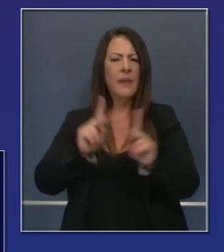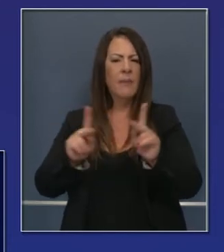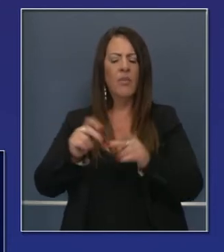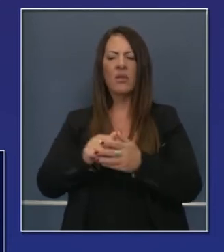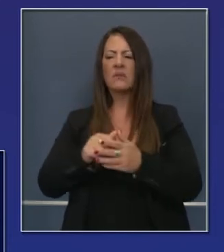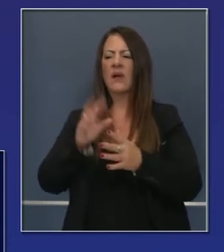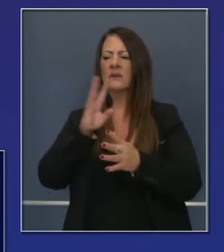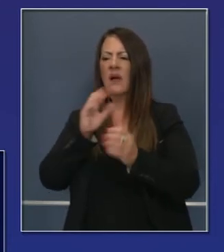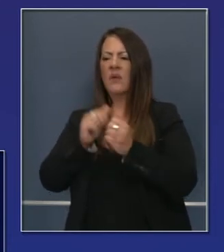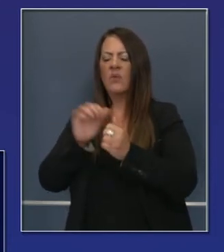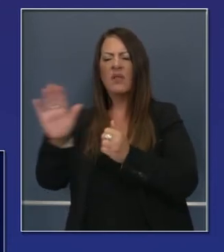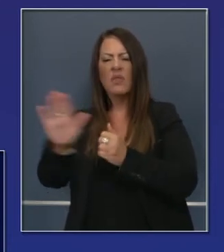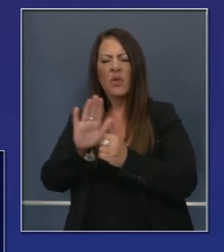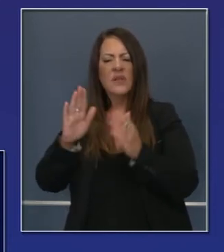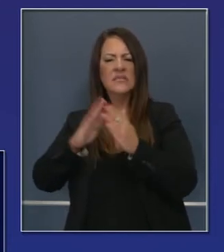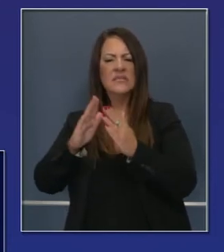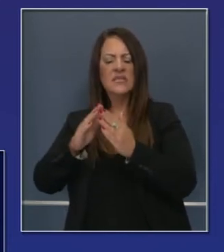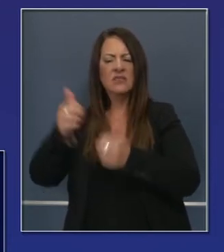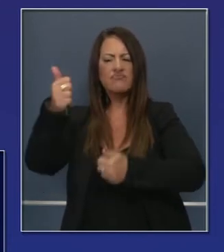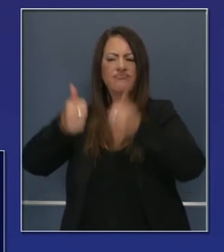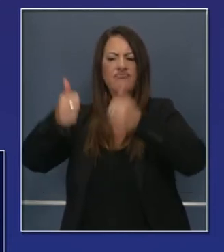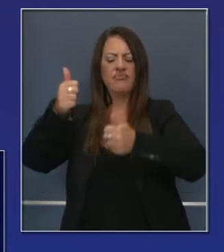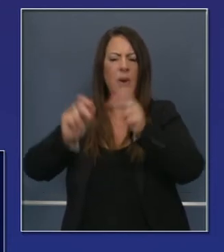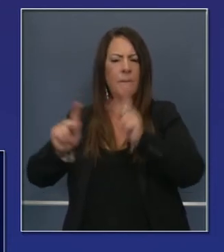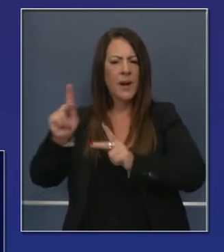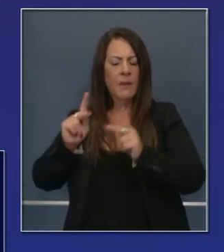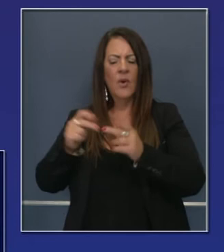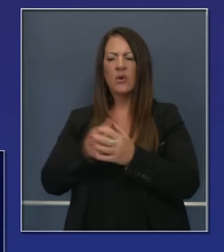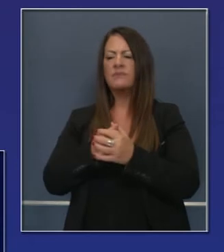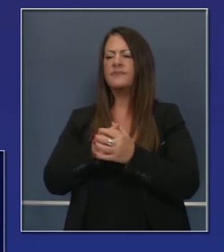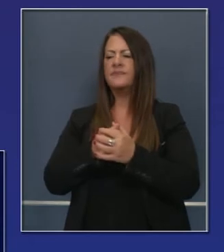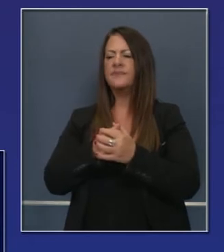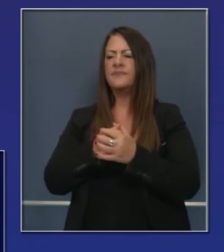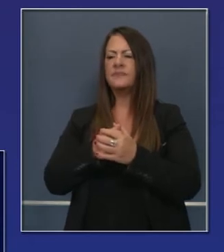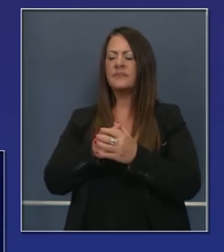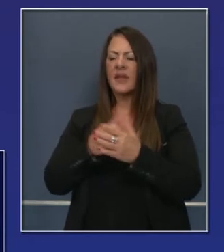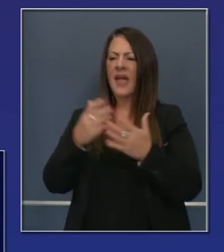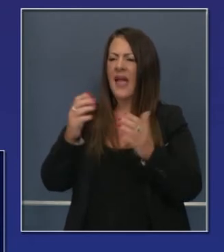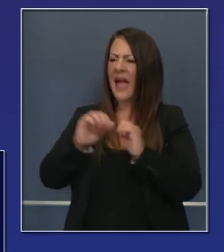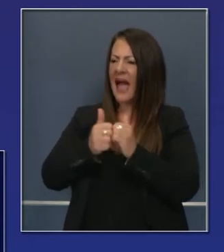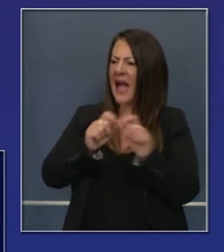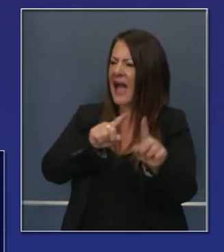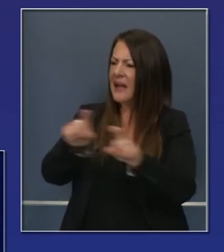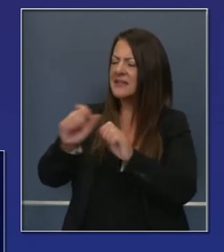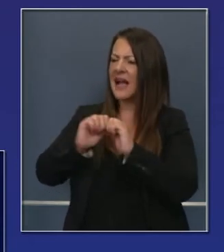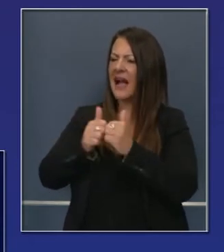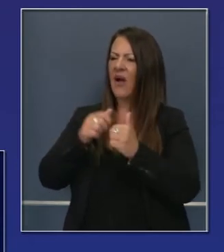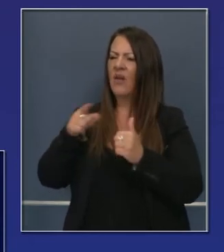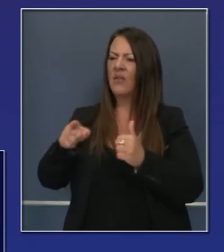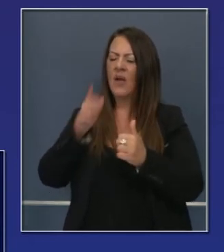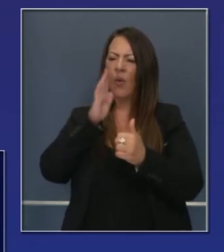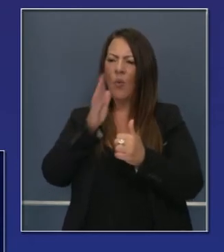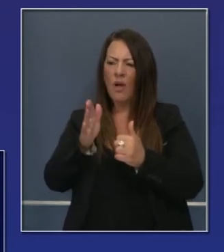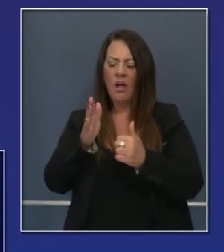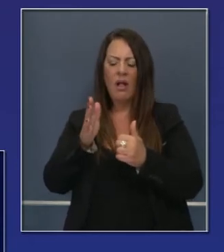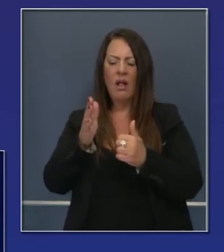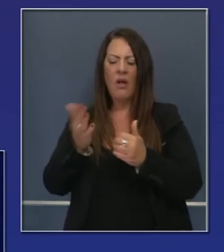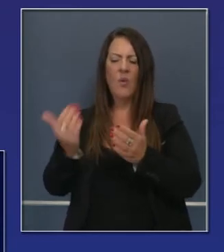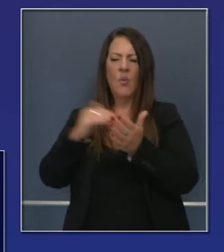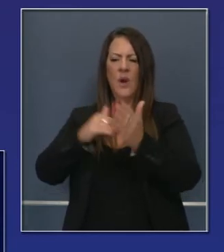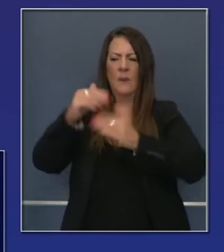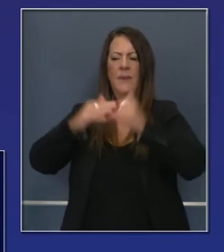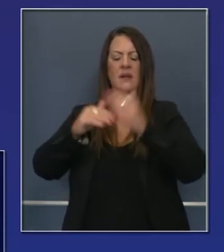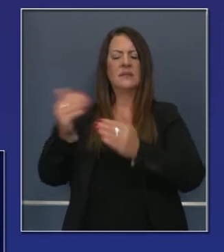líderes elegidos de todos los partidos acerca de sus esfuerzos para repoblar las áreas que